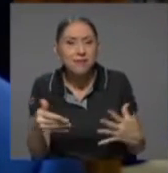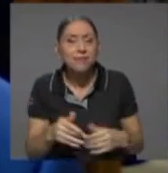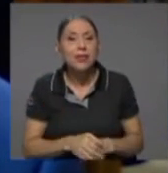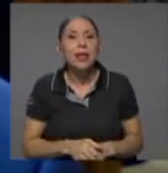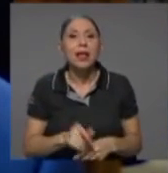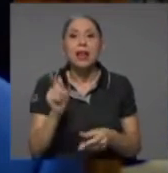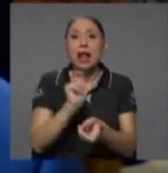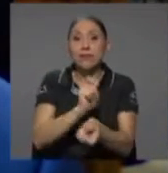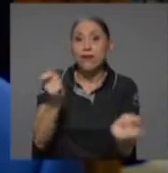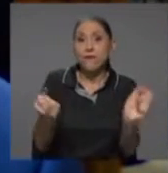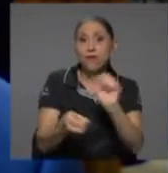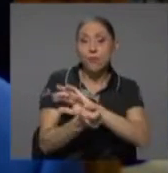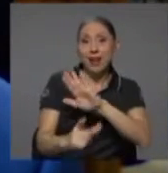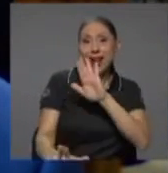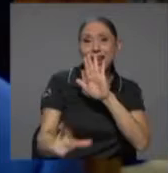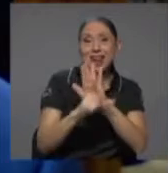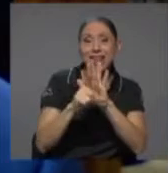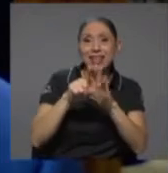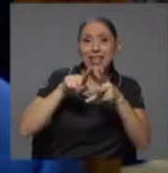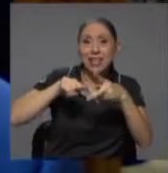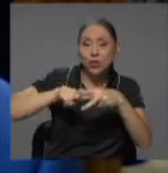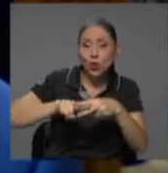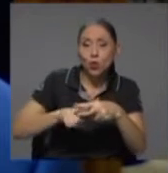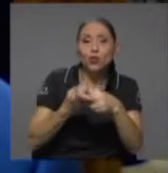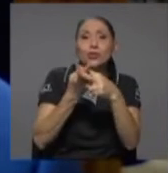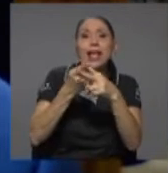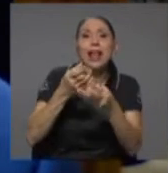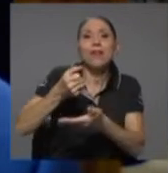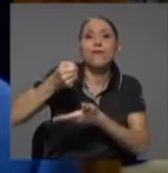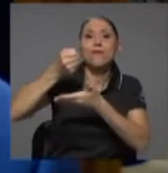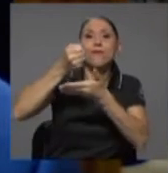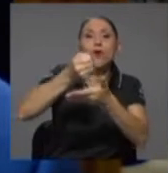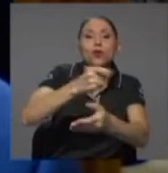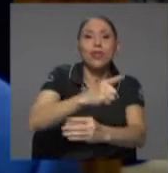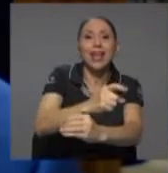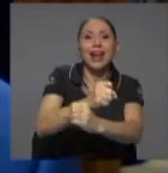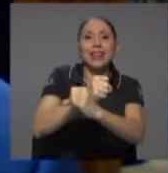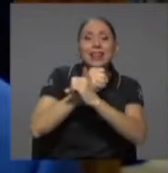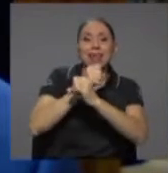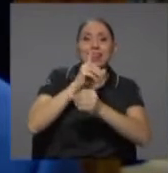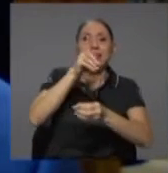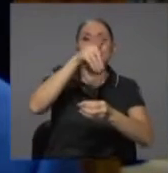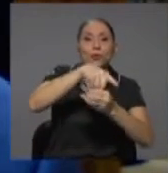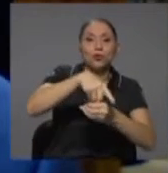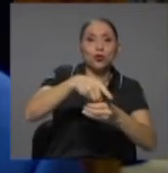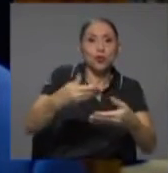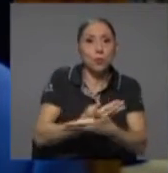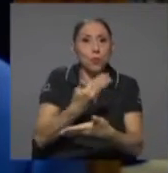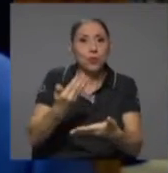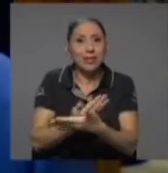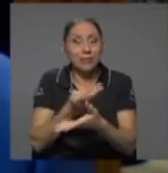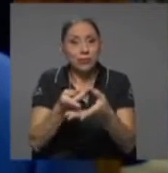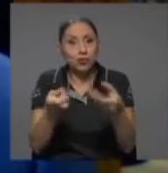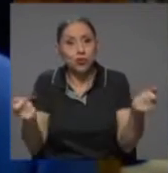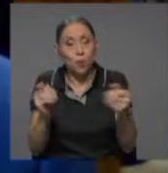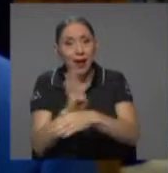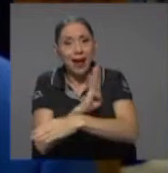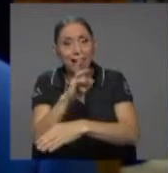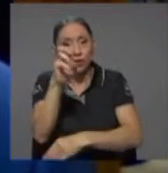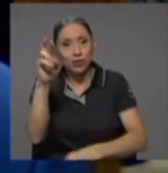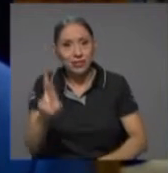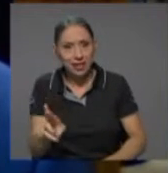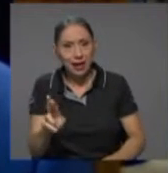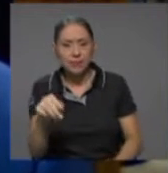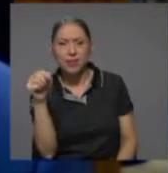el Fondo de Garantía de Depósitos y moderniza el régimen de resolución bancaria en Costa Rica. Esta es una reforma